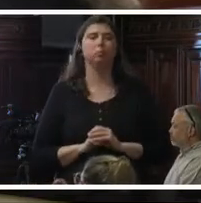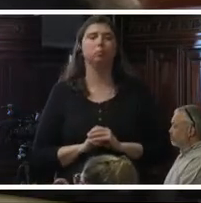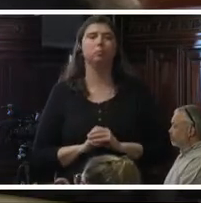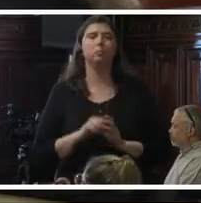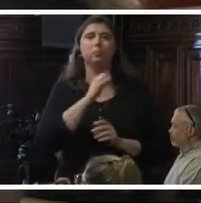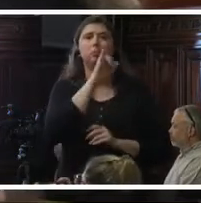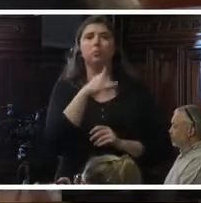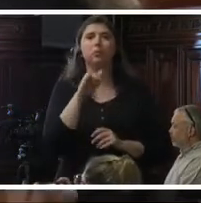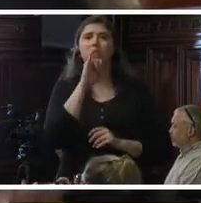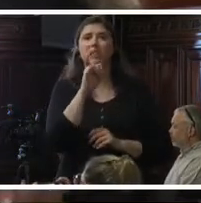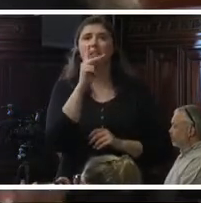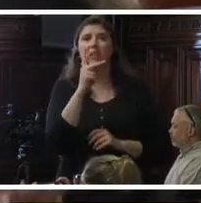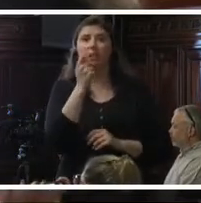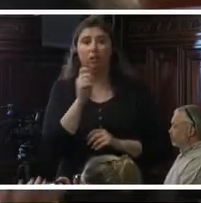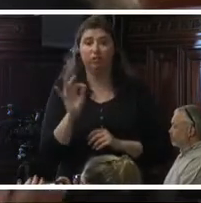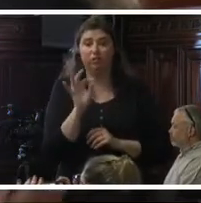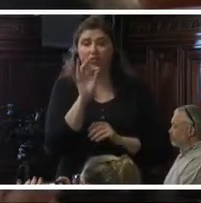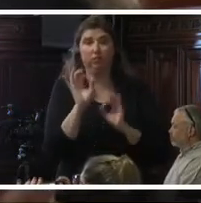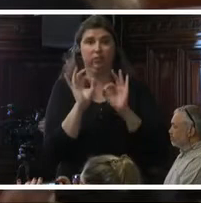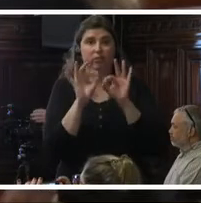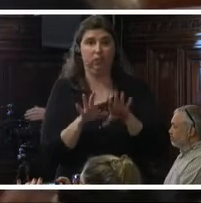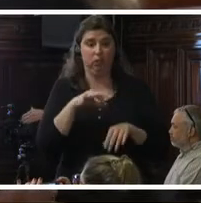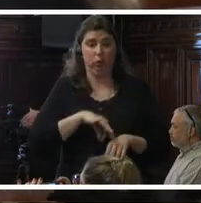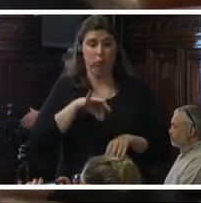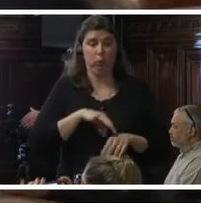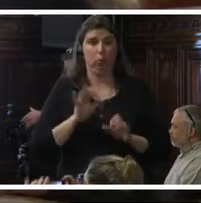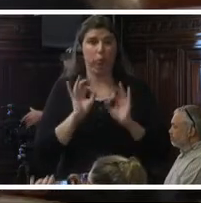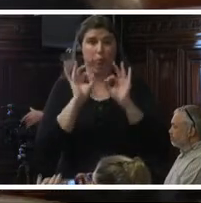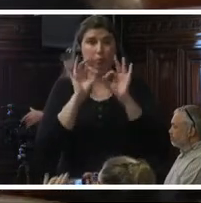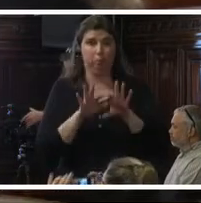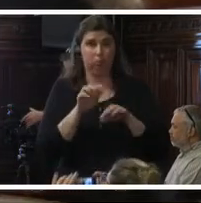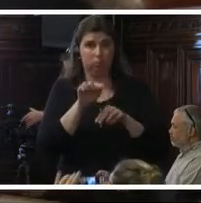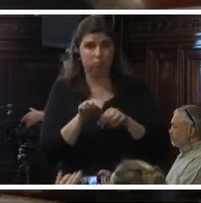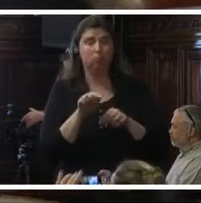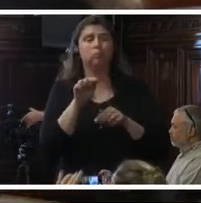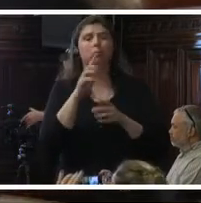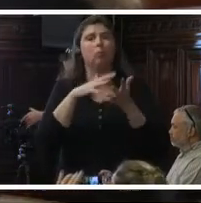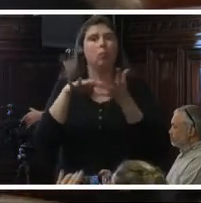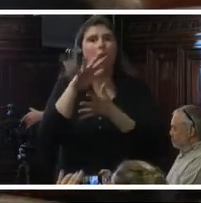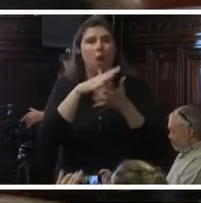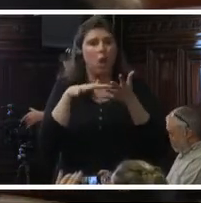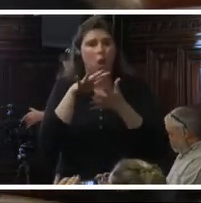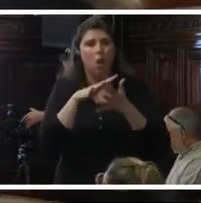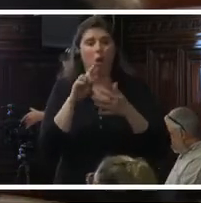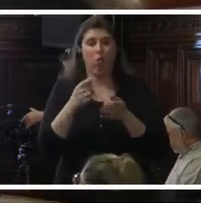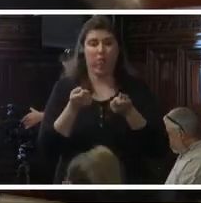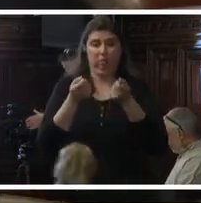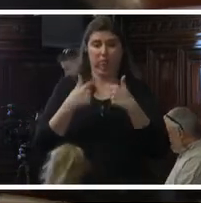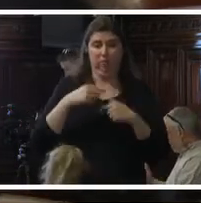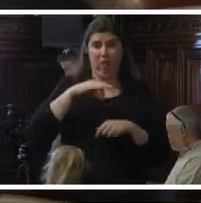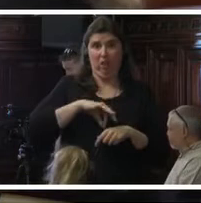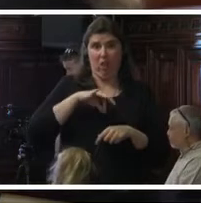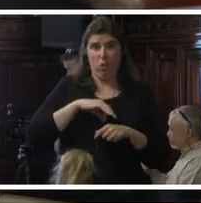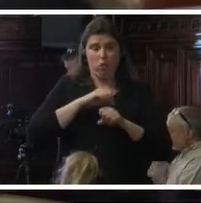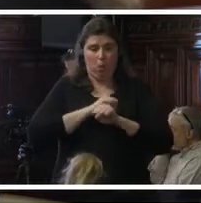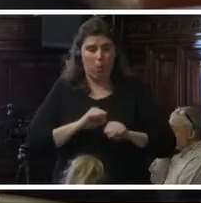Zika es un arbovíris transmitido por un mosquito que vive en regiones tropicales. Una vez la persona contrae el virus, este puede ser transmitido de